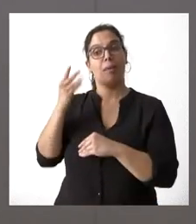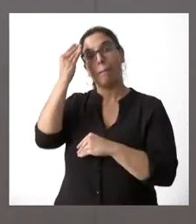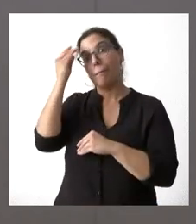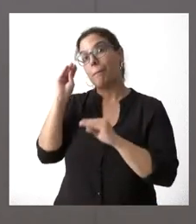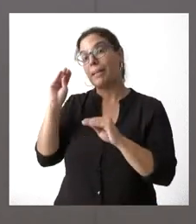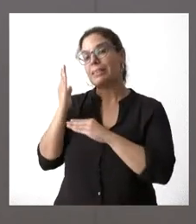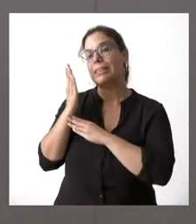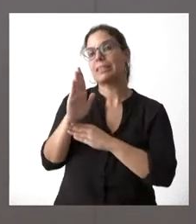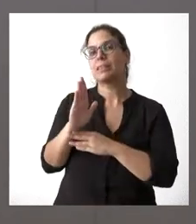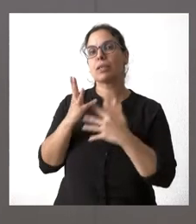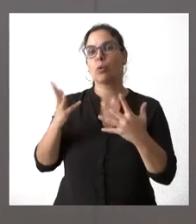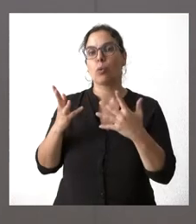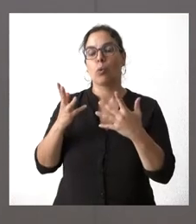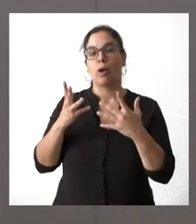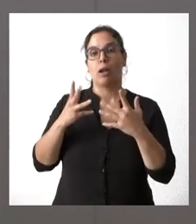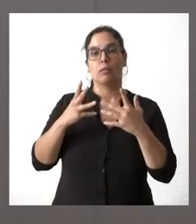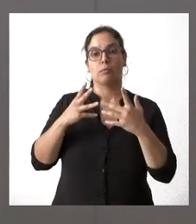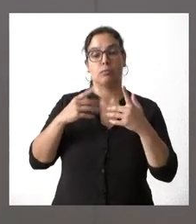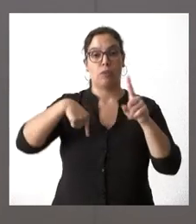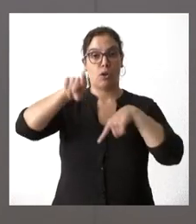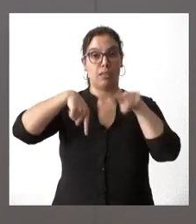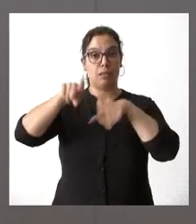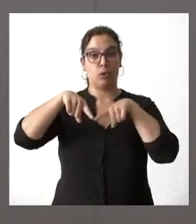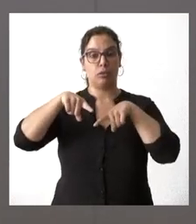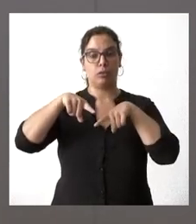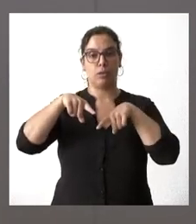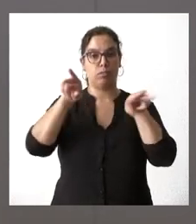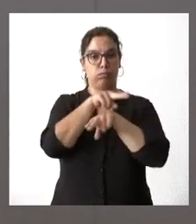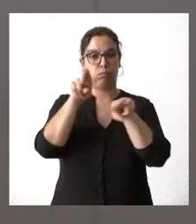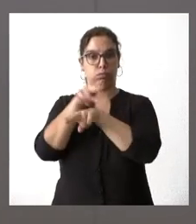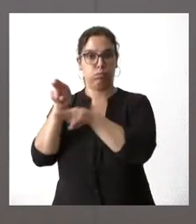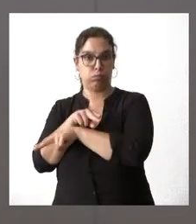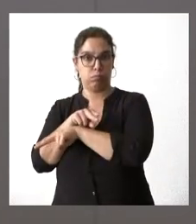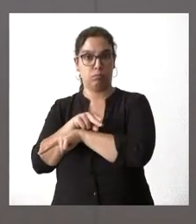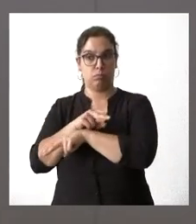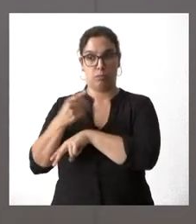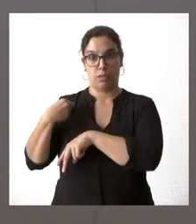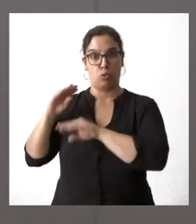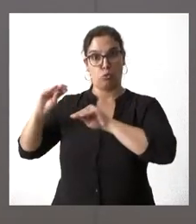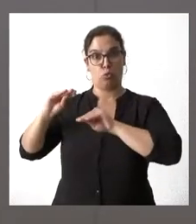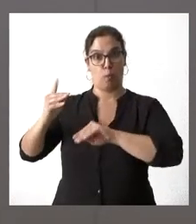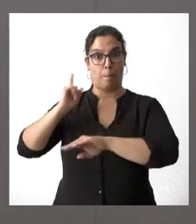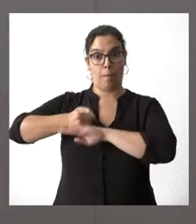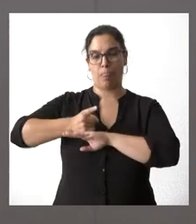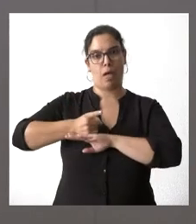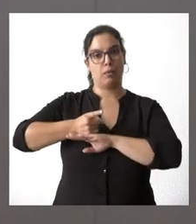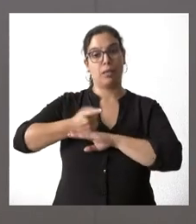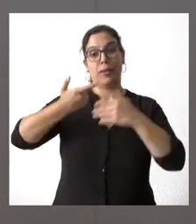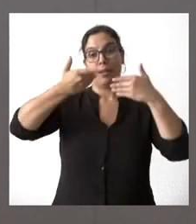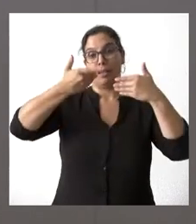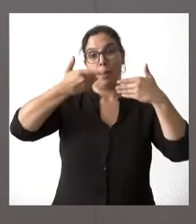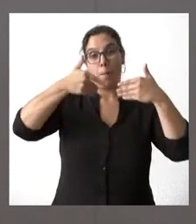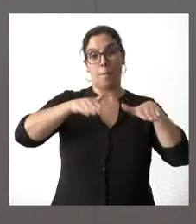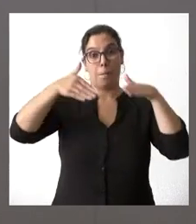es la reducción de las rutas de transporte que dependen de la regulación nacional, la reducción de 346